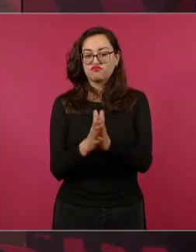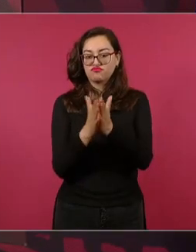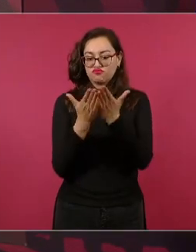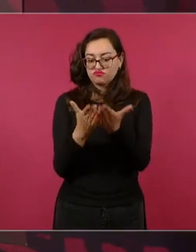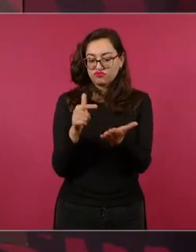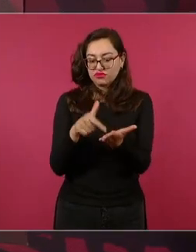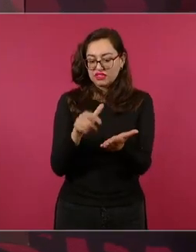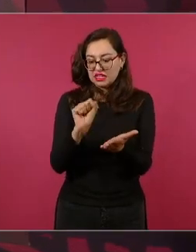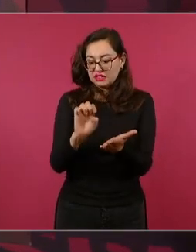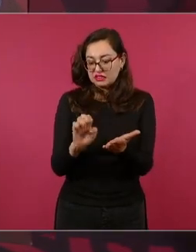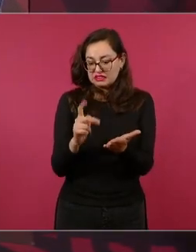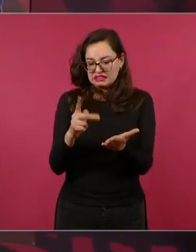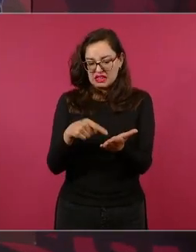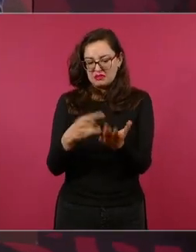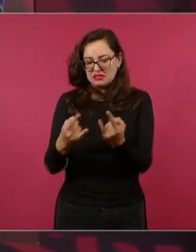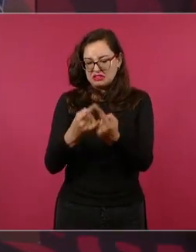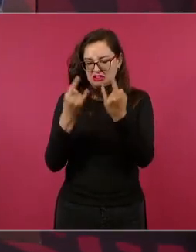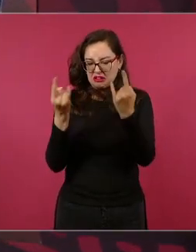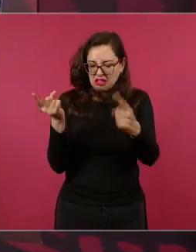quiénes hacían esa historia